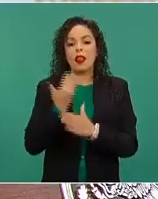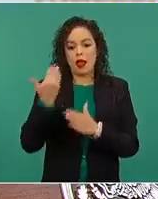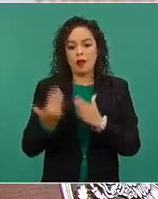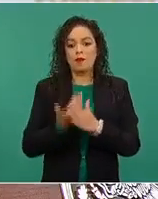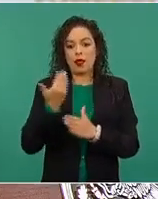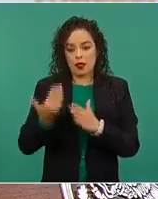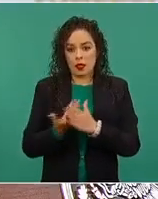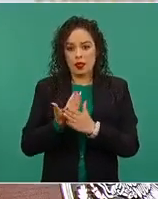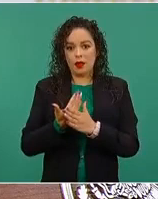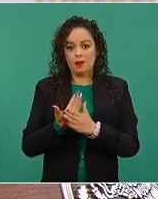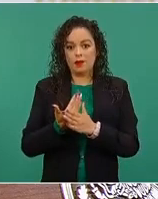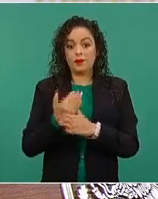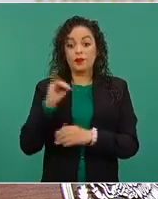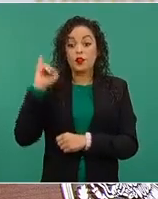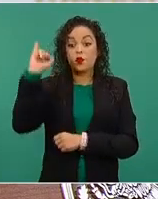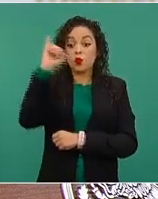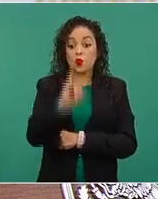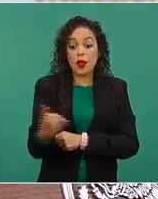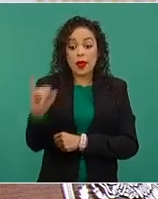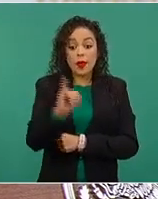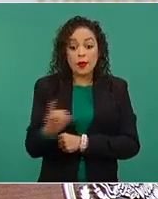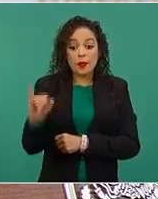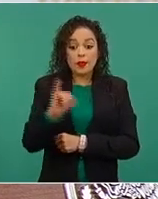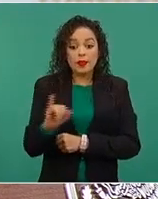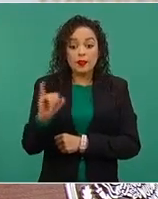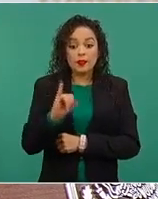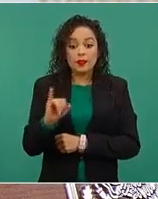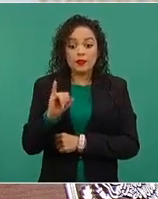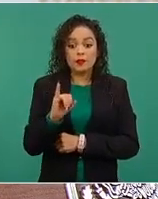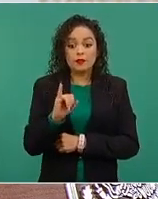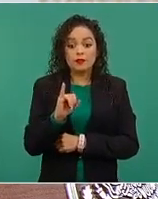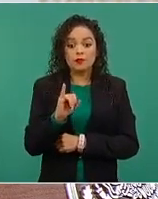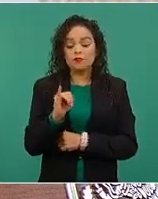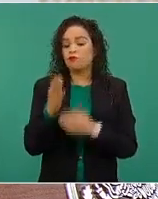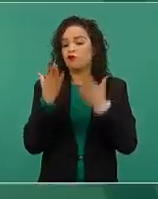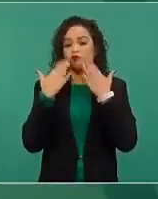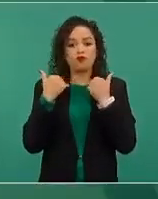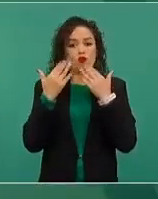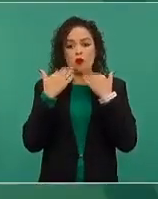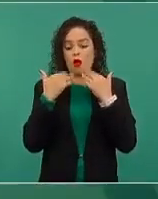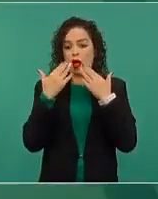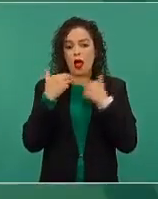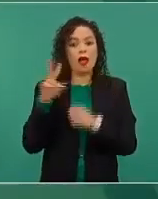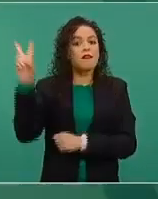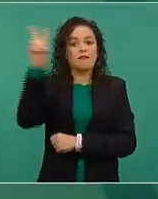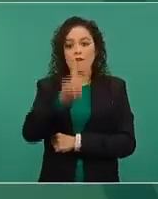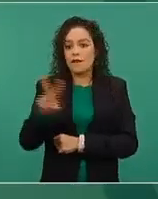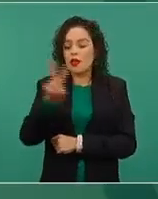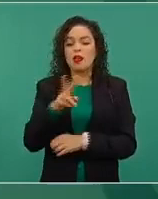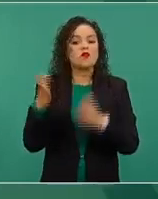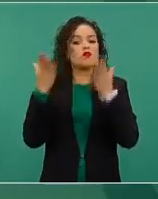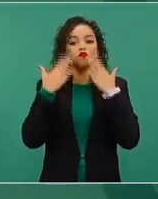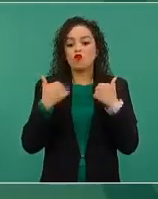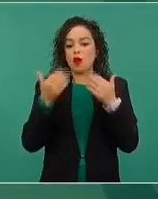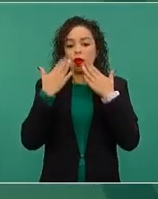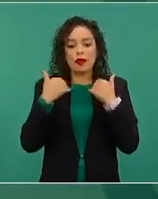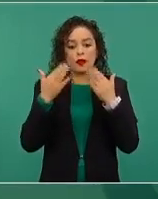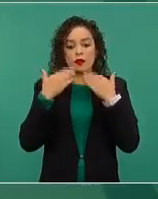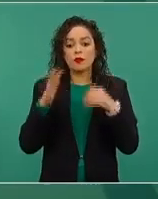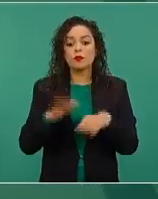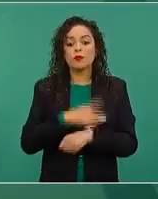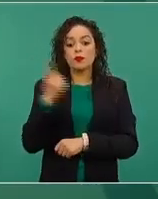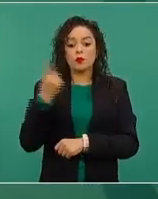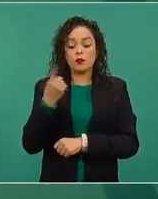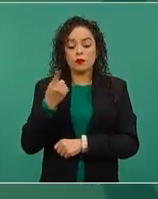jueves no vamos a tener, ni el viernes, porque salimos a